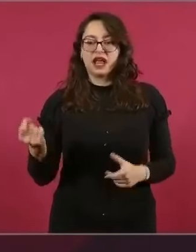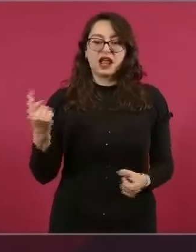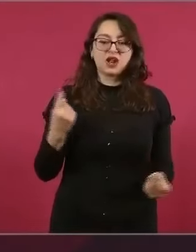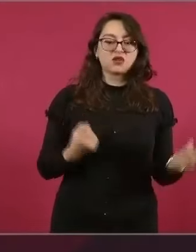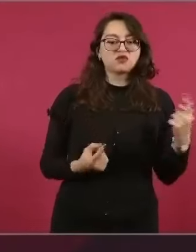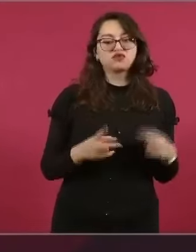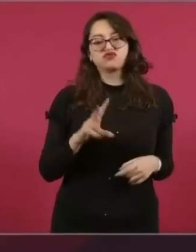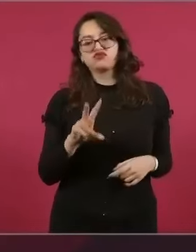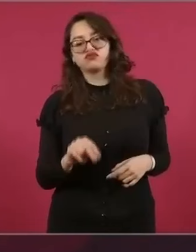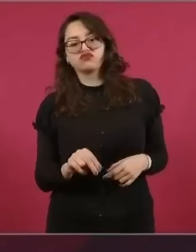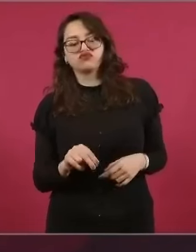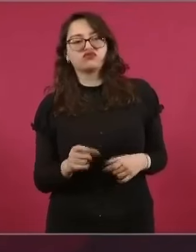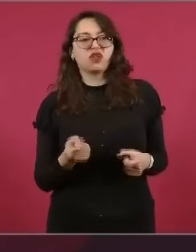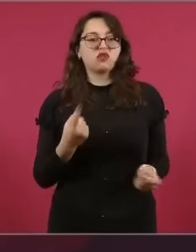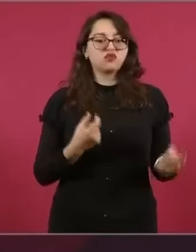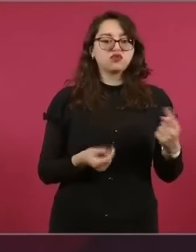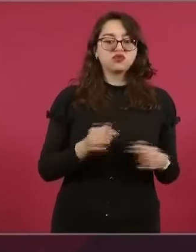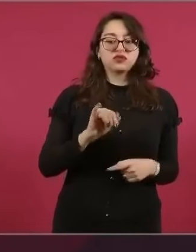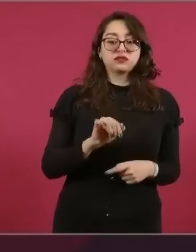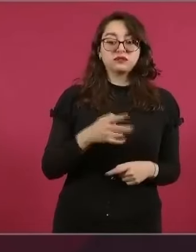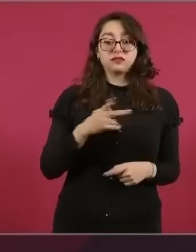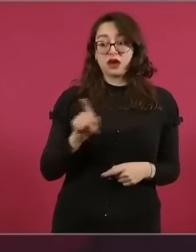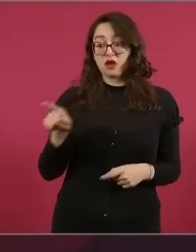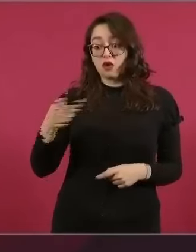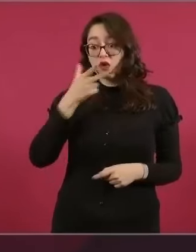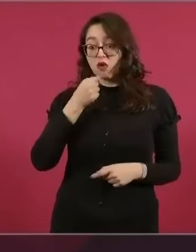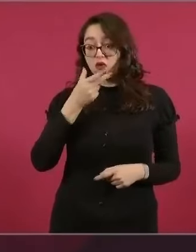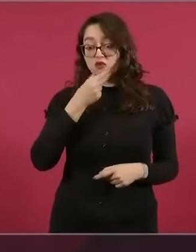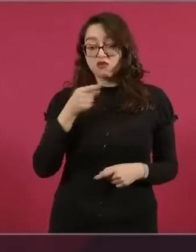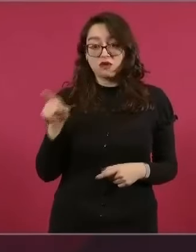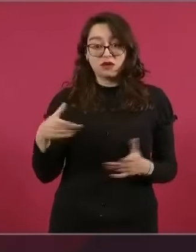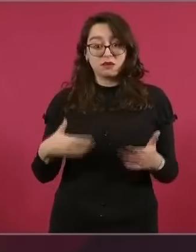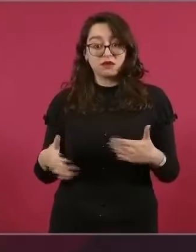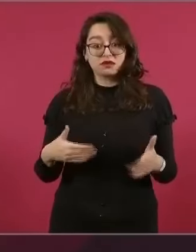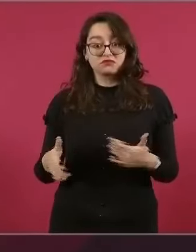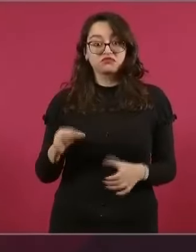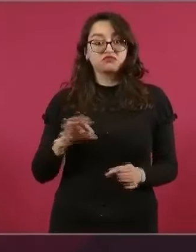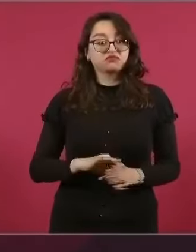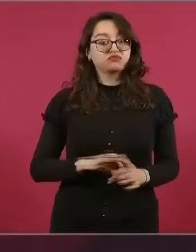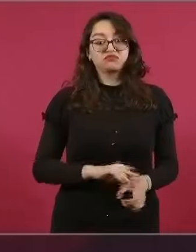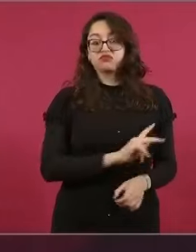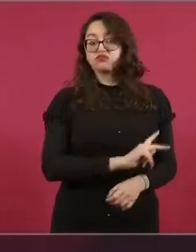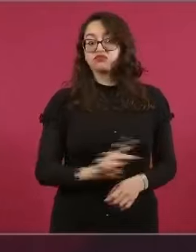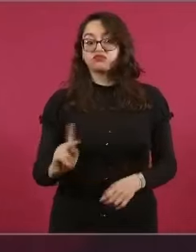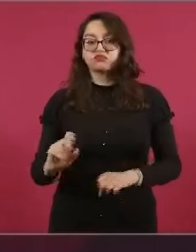Y es el único que entró así. Entonces, estuvo aquí conmigo,